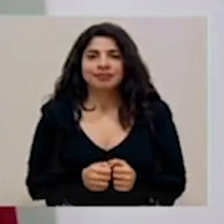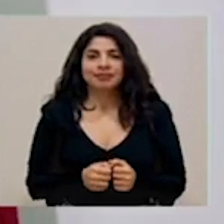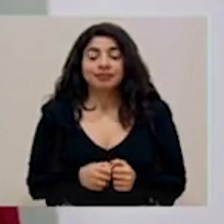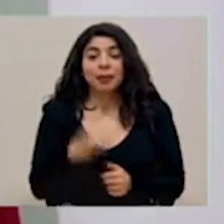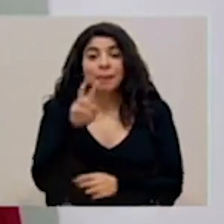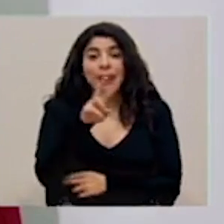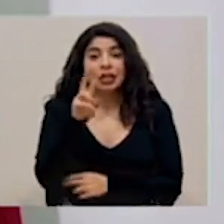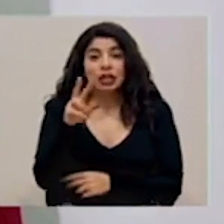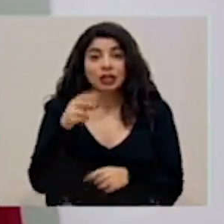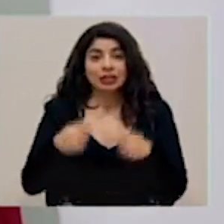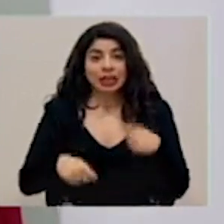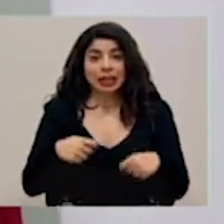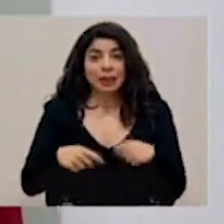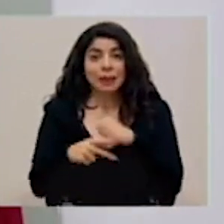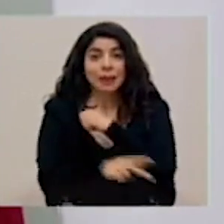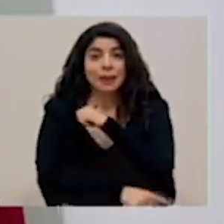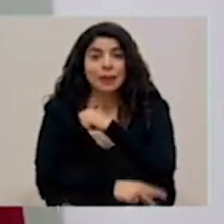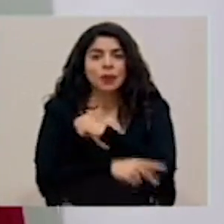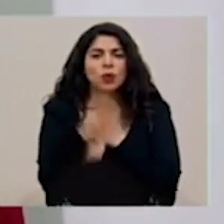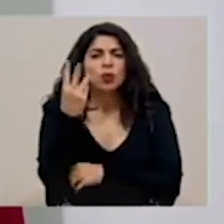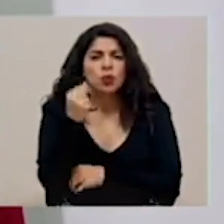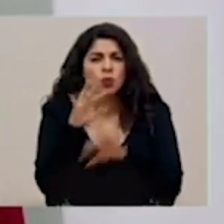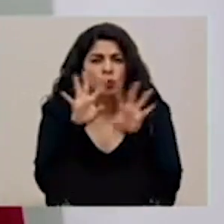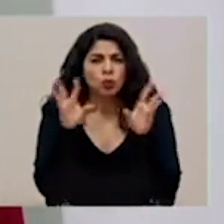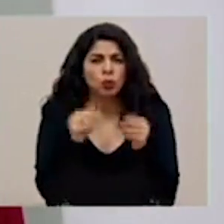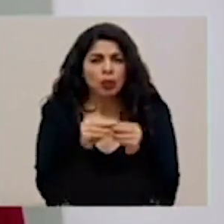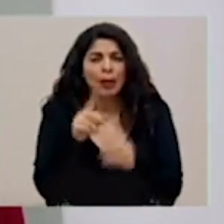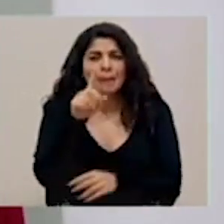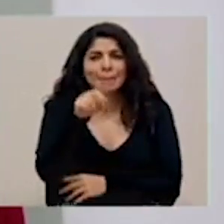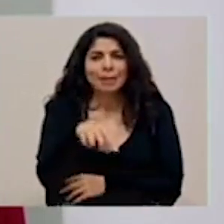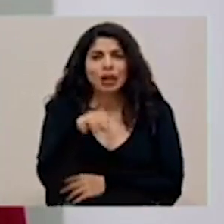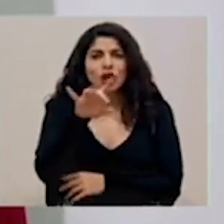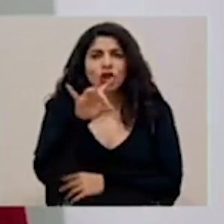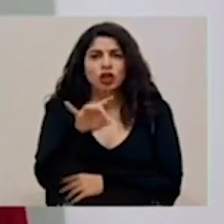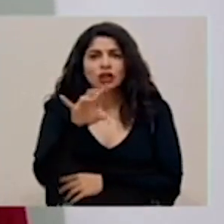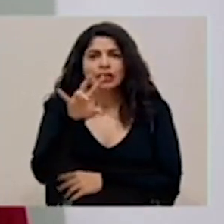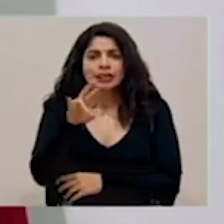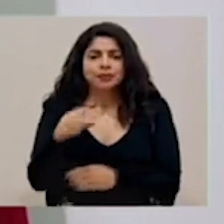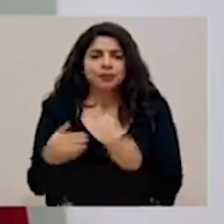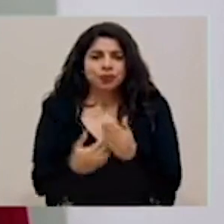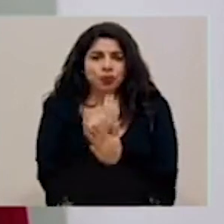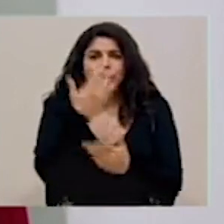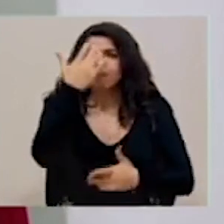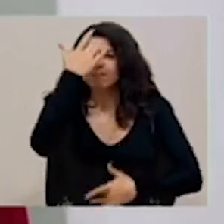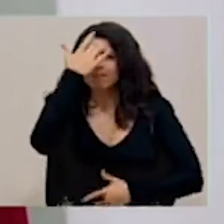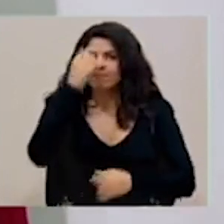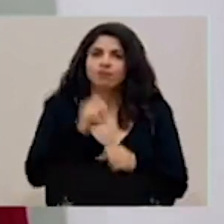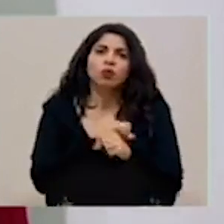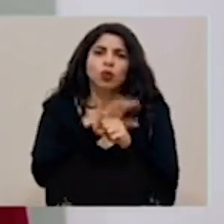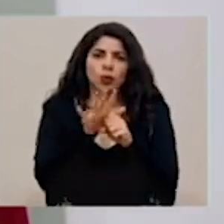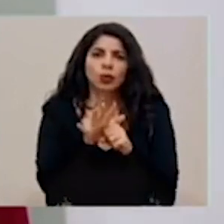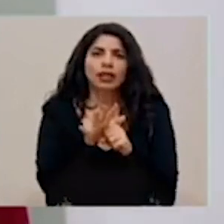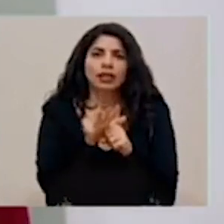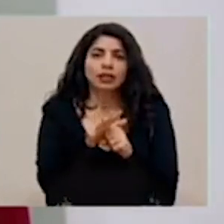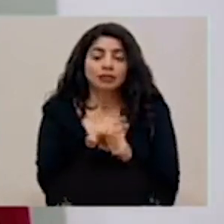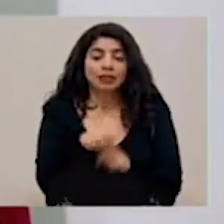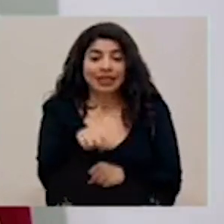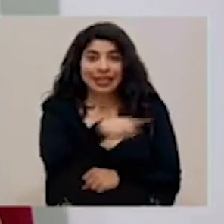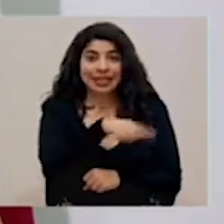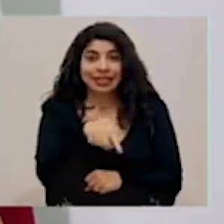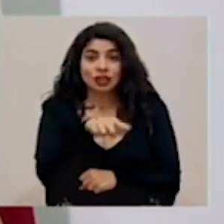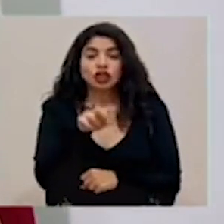El país registra un total de 1,087 casos nuevos de COVID-19, de los cuales